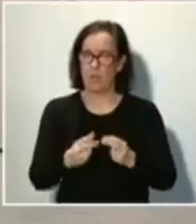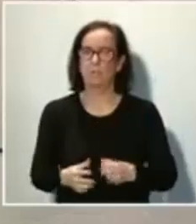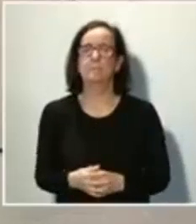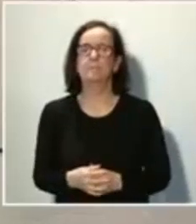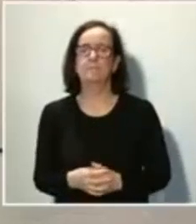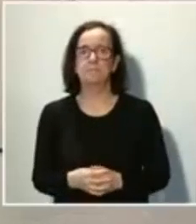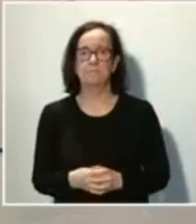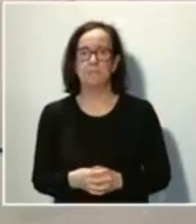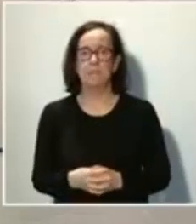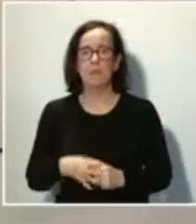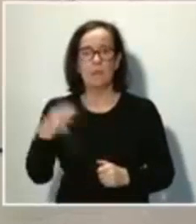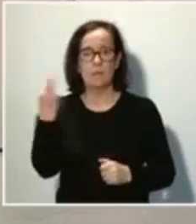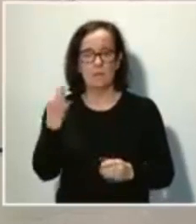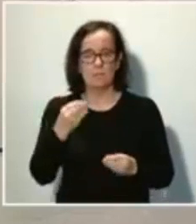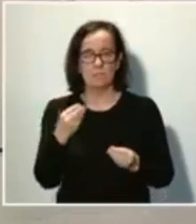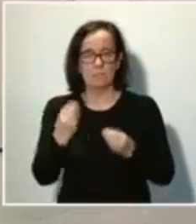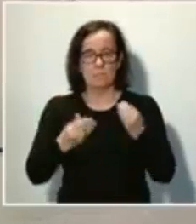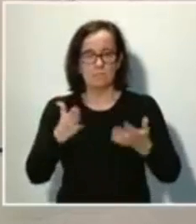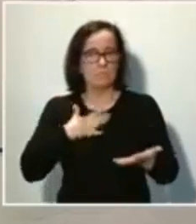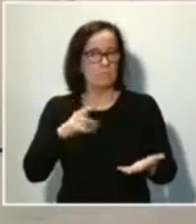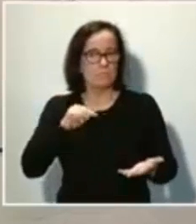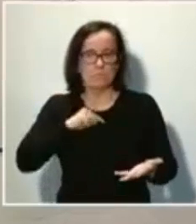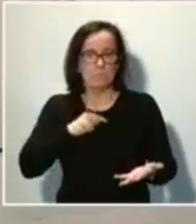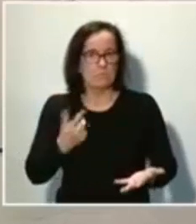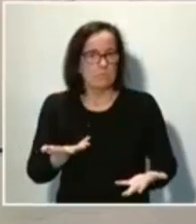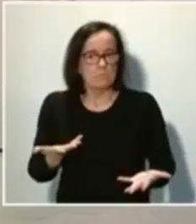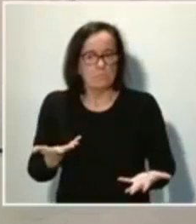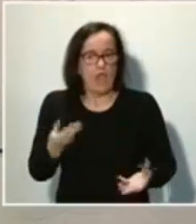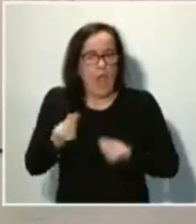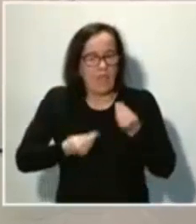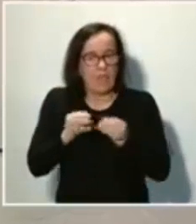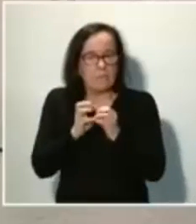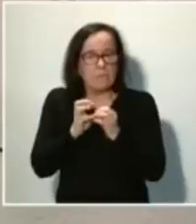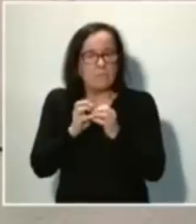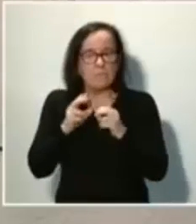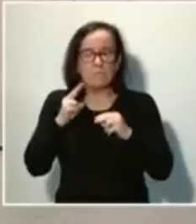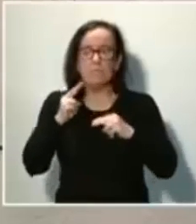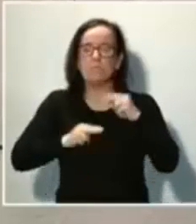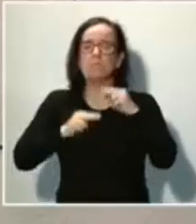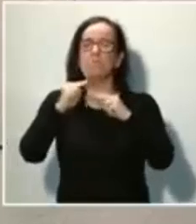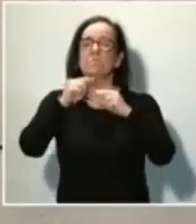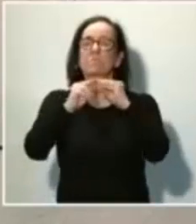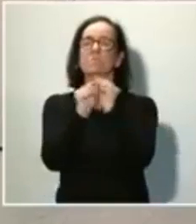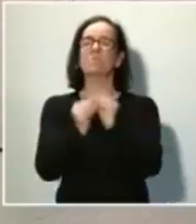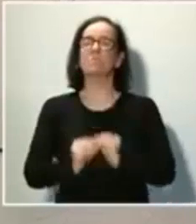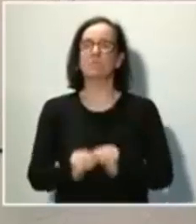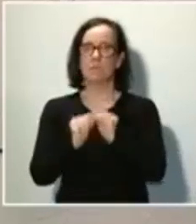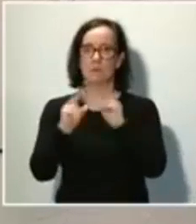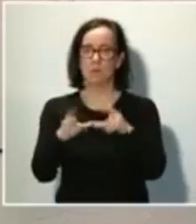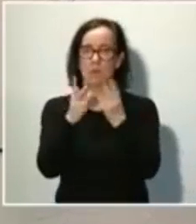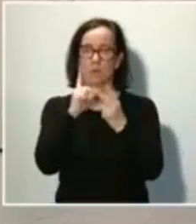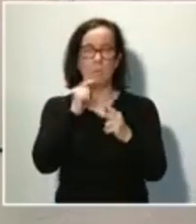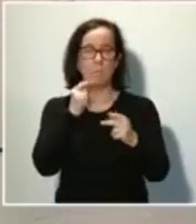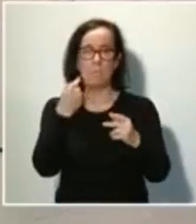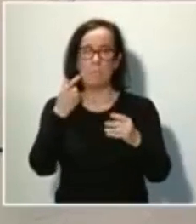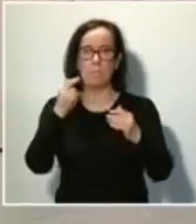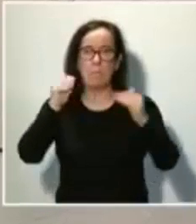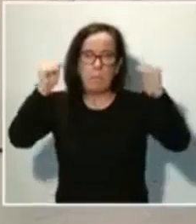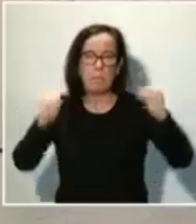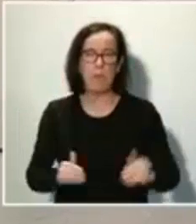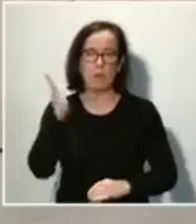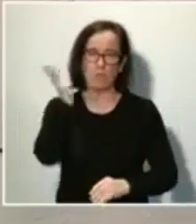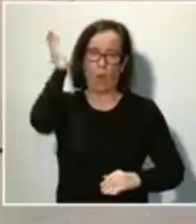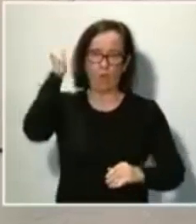Debemos hacer todo lo que esté en nuestra mano para construir un escudo social capaz de amortiguar lo máximo posible el impacto